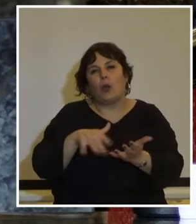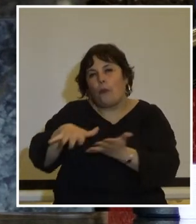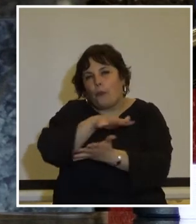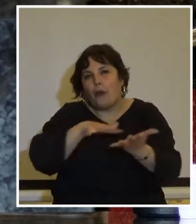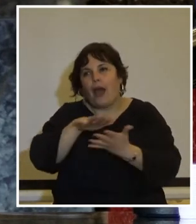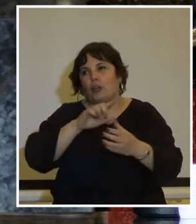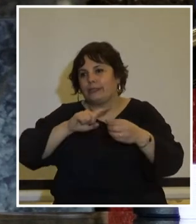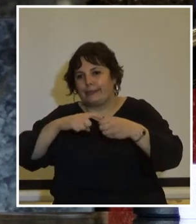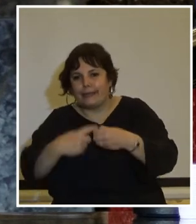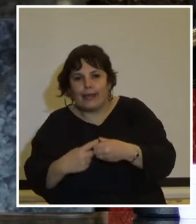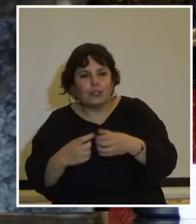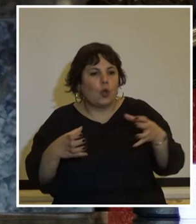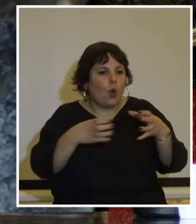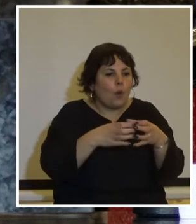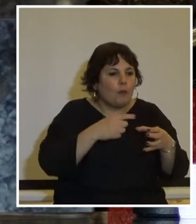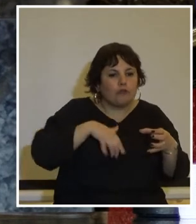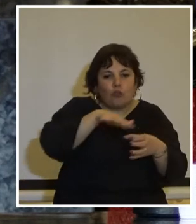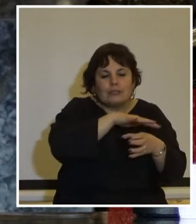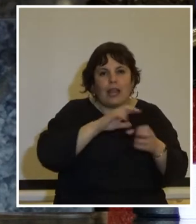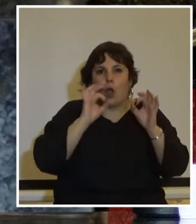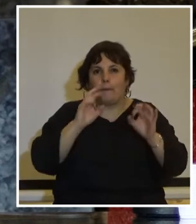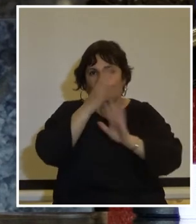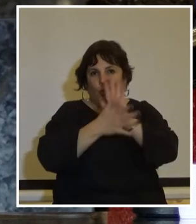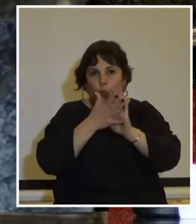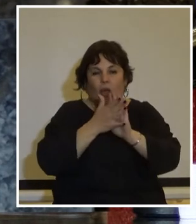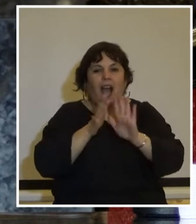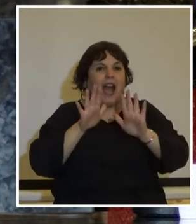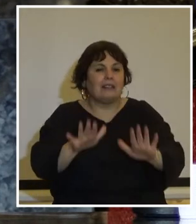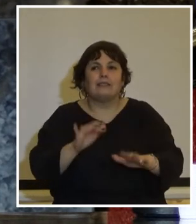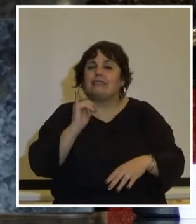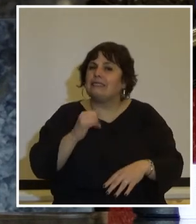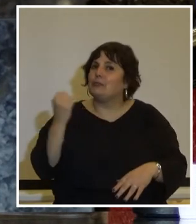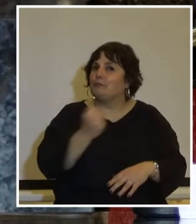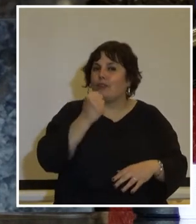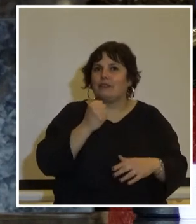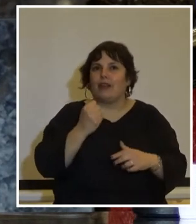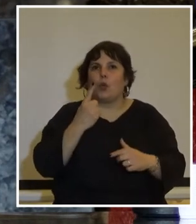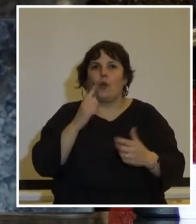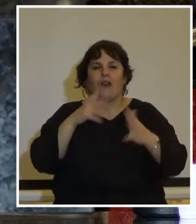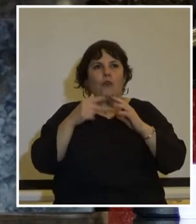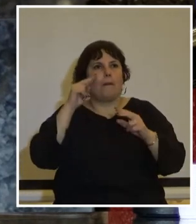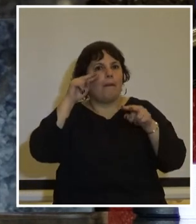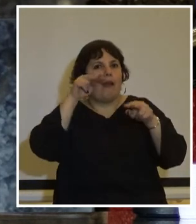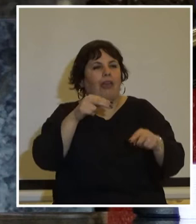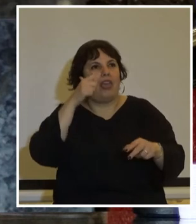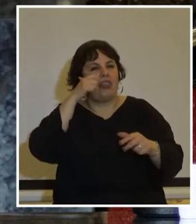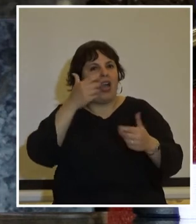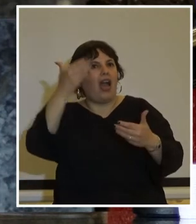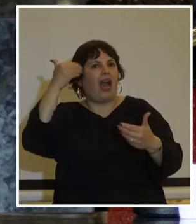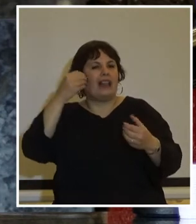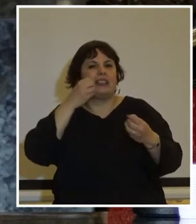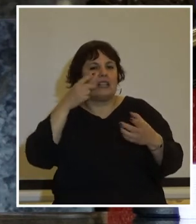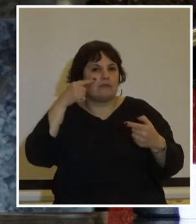en sindicatos en organizaciones sociales por todo el país porque así como es importante reivindicar una perspectiva generacional como lo